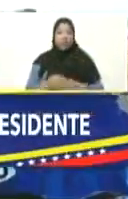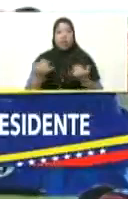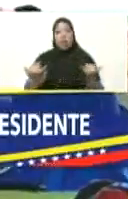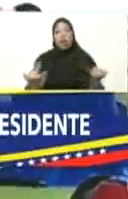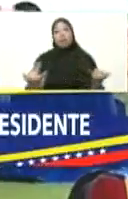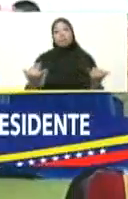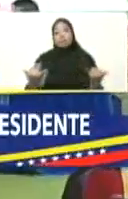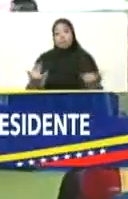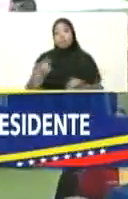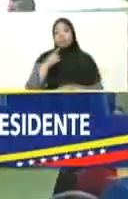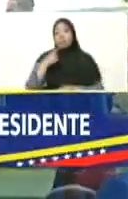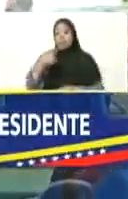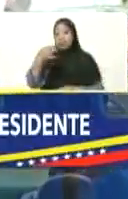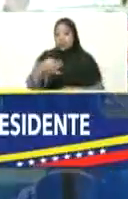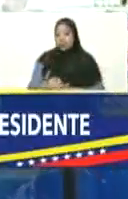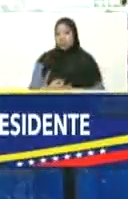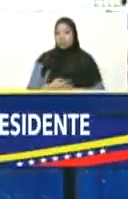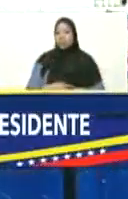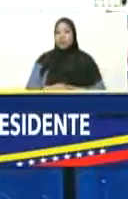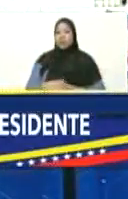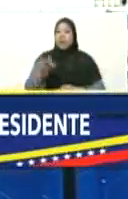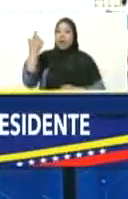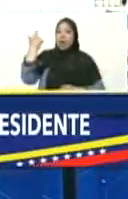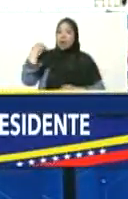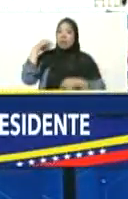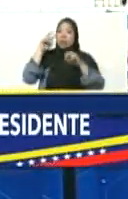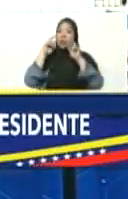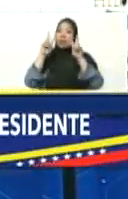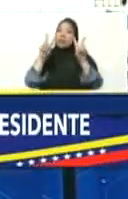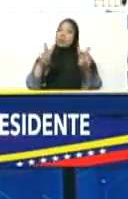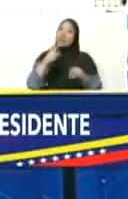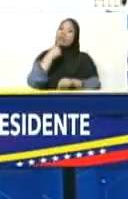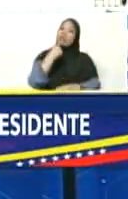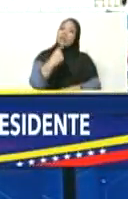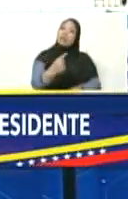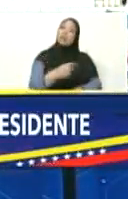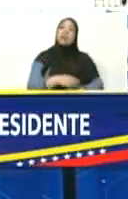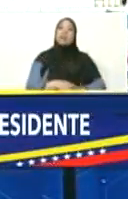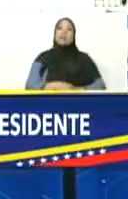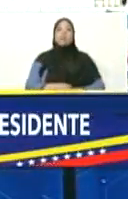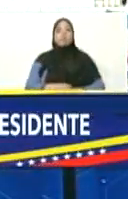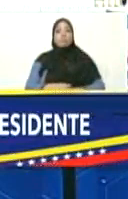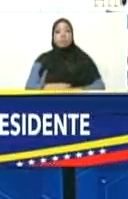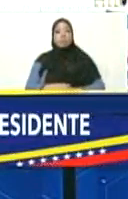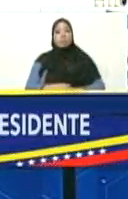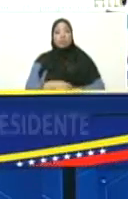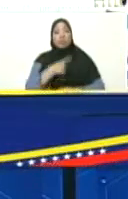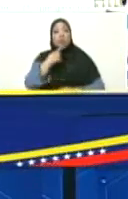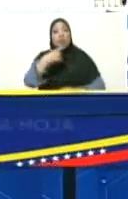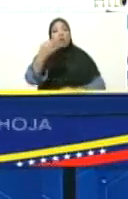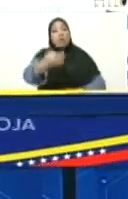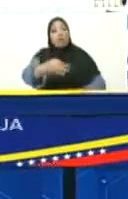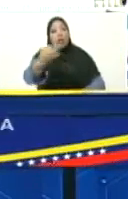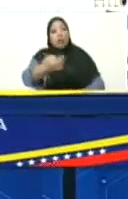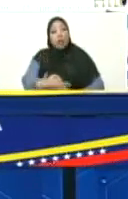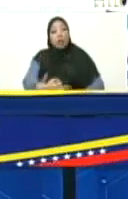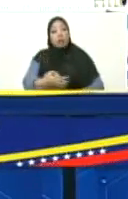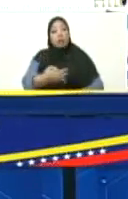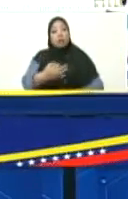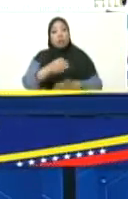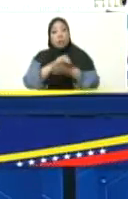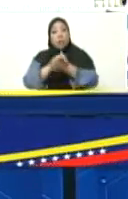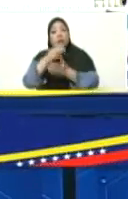Así debe ser. Ayer lo estaba viendo y decía, qué gran verdad, Carmen.